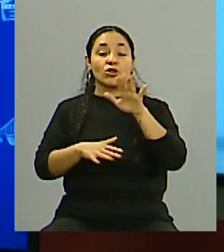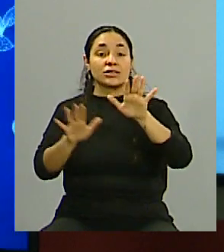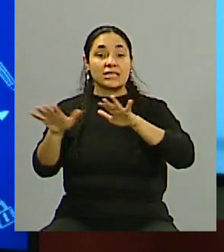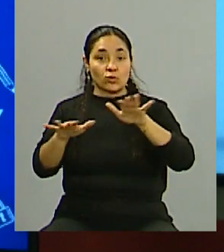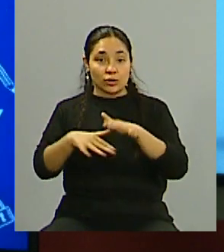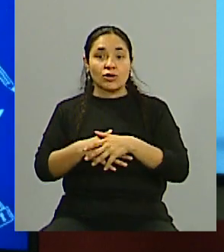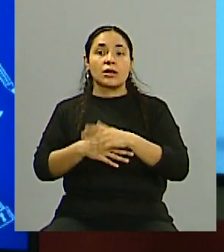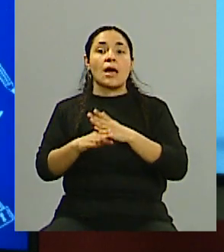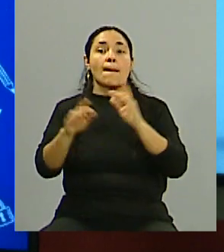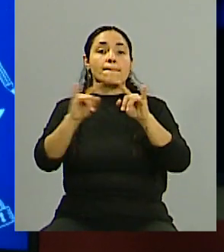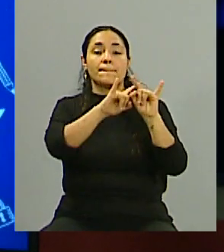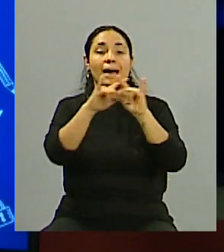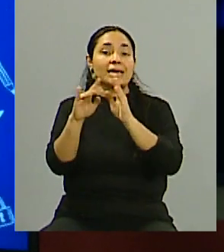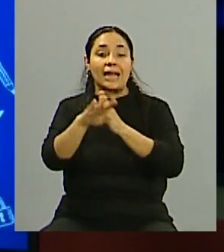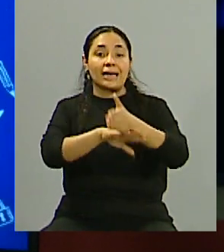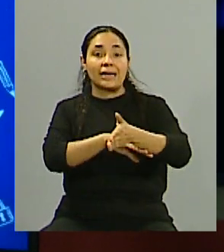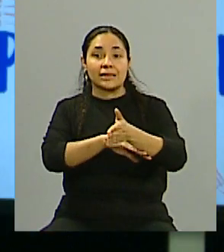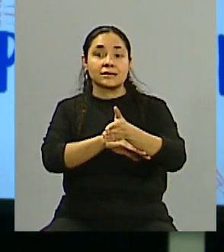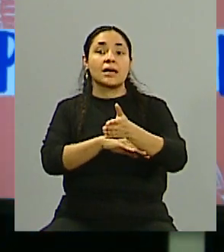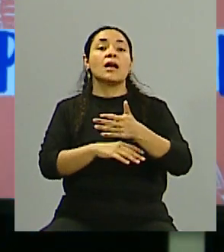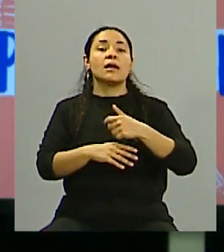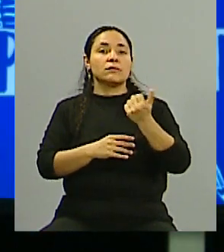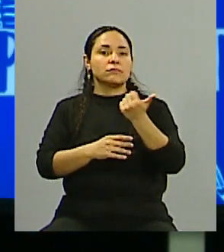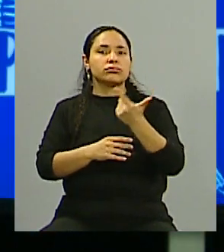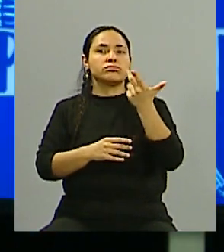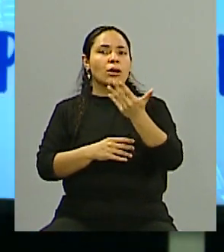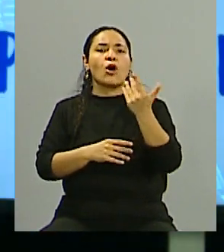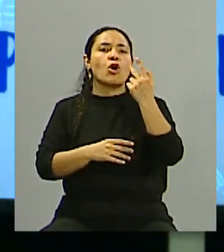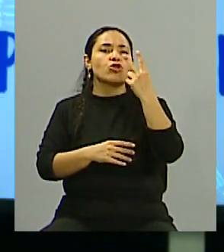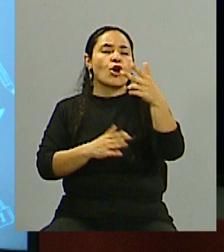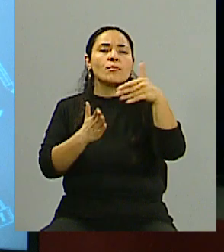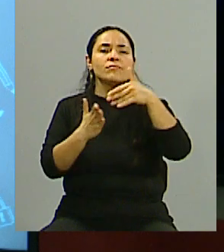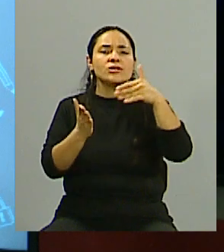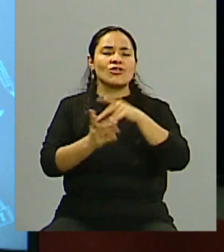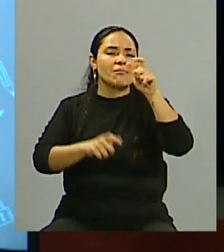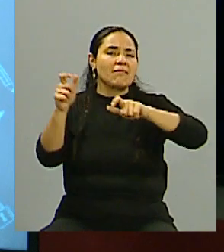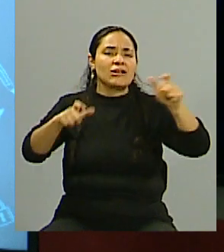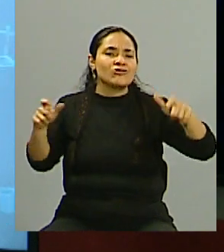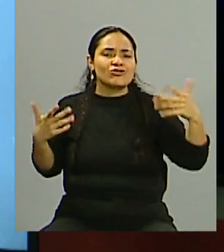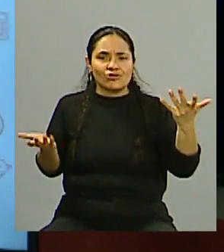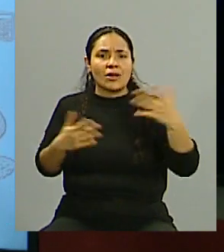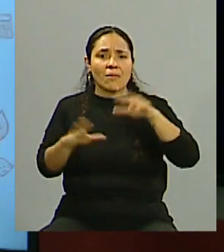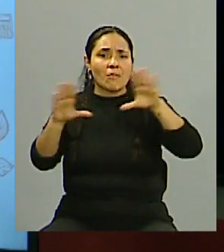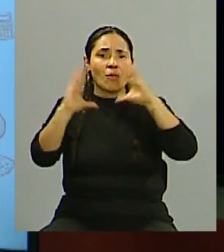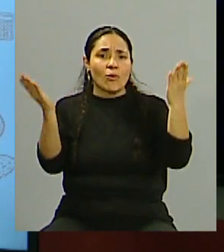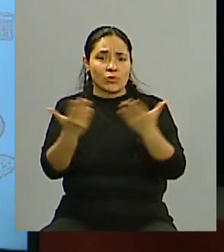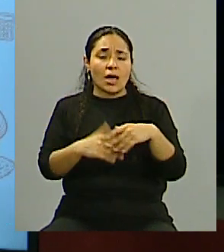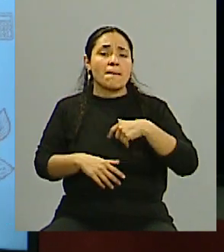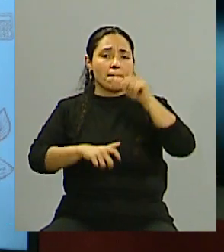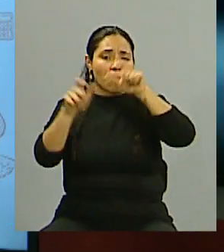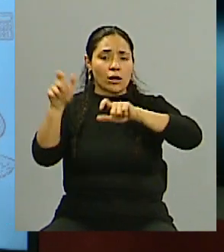ingresa a la página y están en un conteo, es constante ese conteo. Dos millones y pico de personas. Sí, que es porque es lo que está sucediendo en el mundo. Gente que